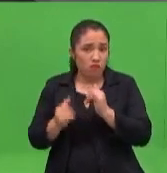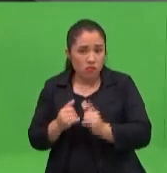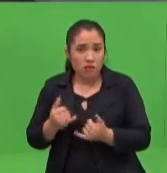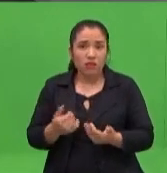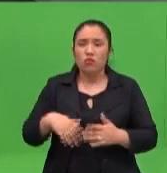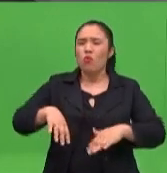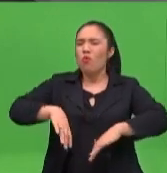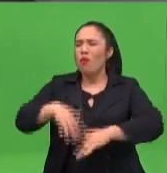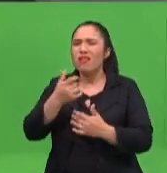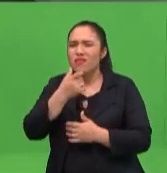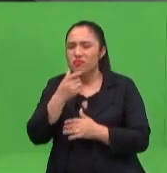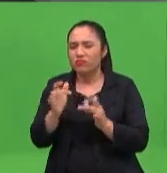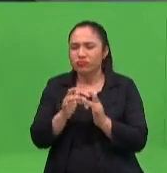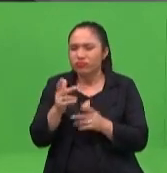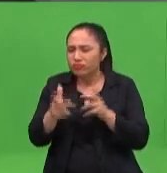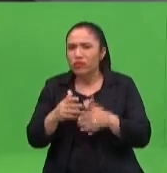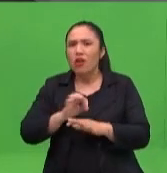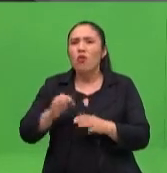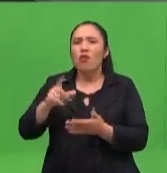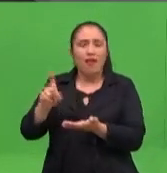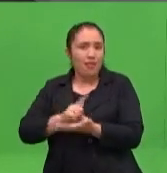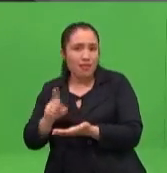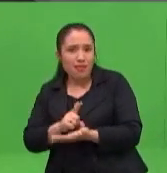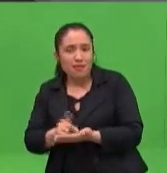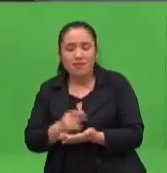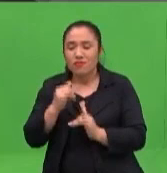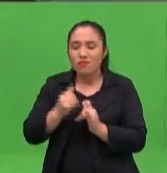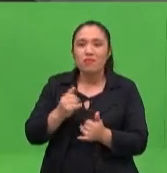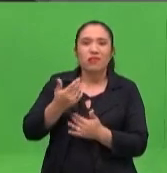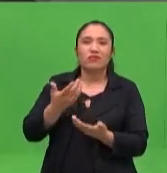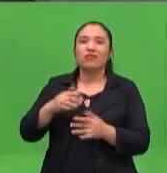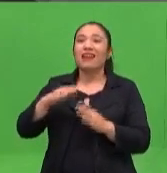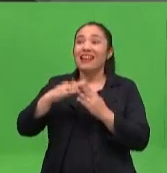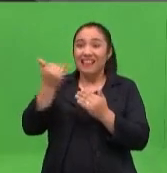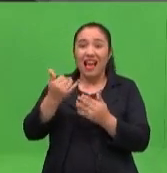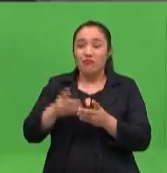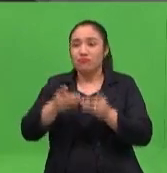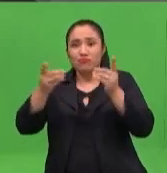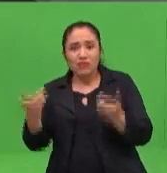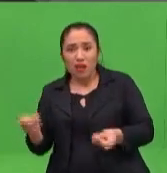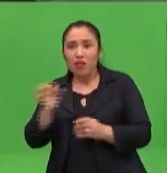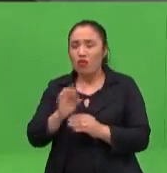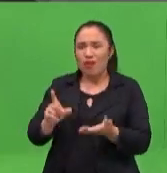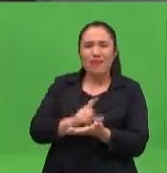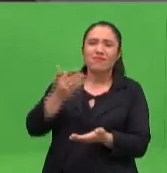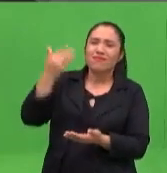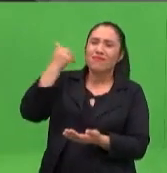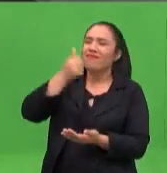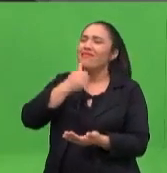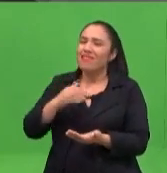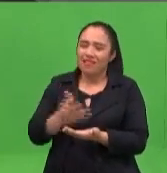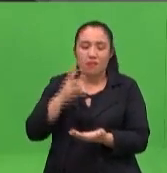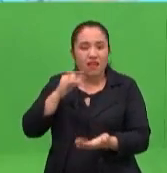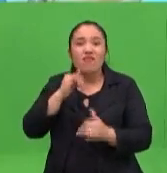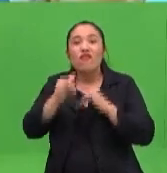googlear, o si no, hay que buscar los libros que tenemos en casa. Siempre hay una biblioteca, ¿verdad?, un librero con libros de antaño, que tienen